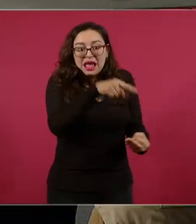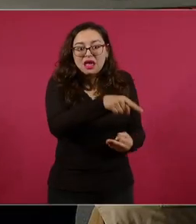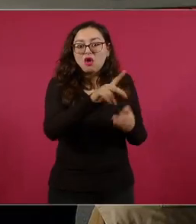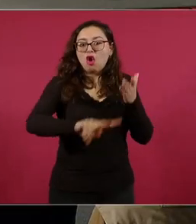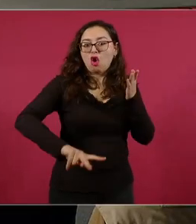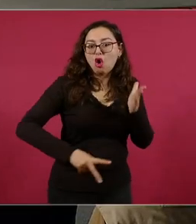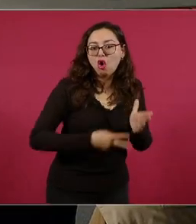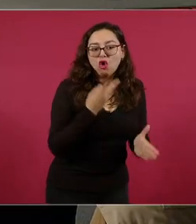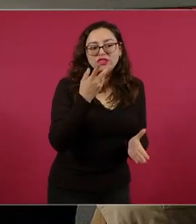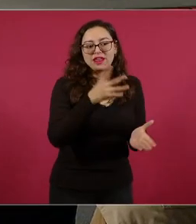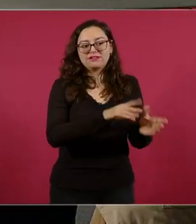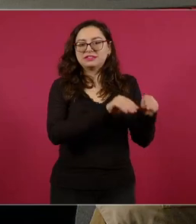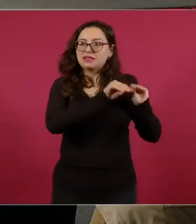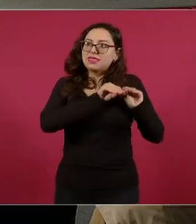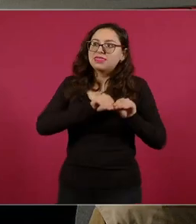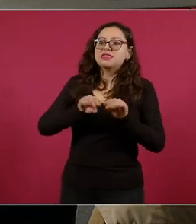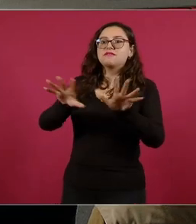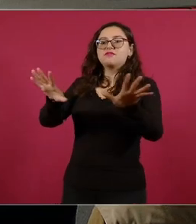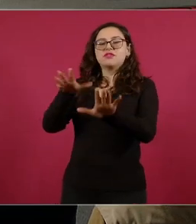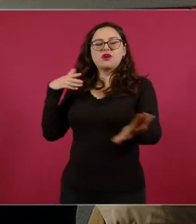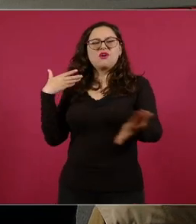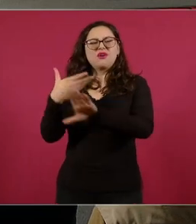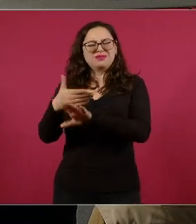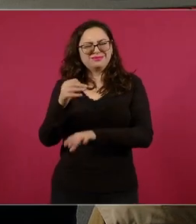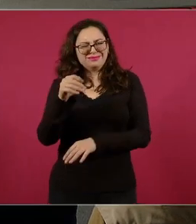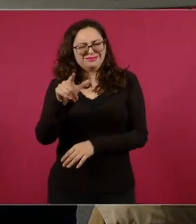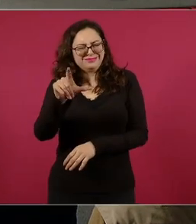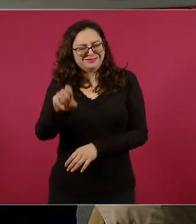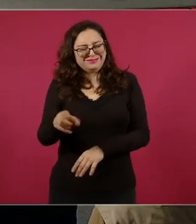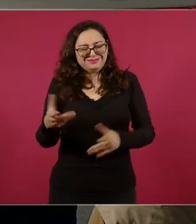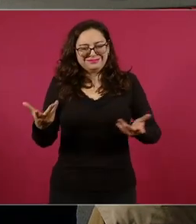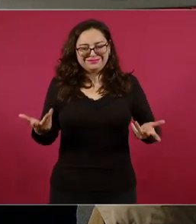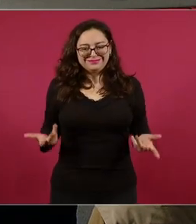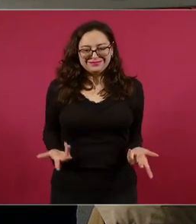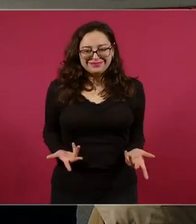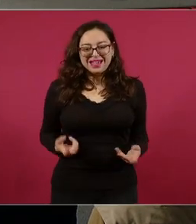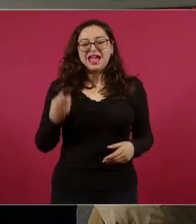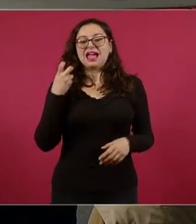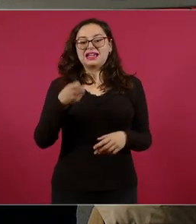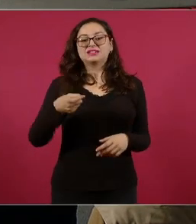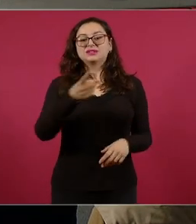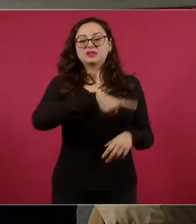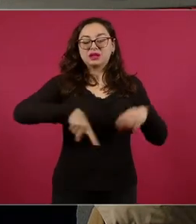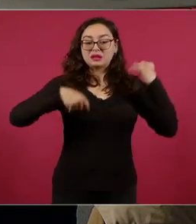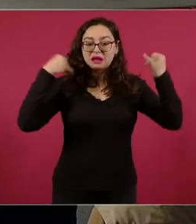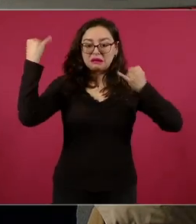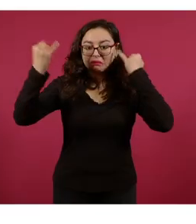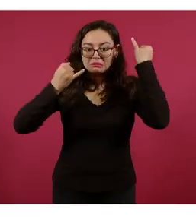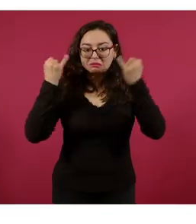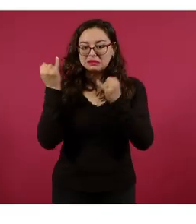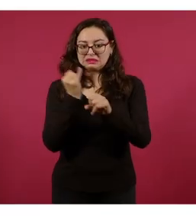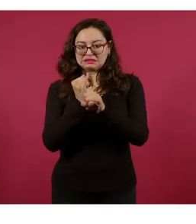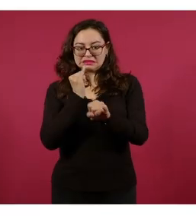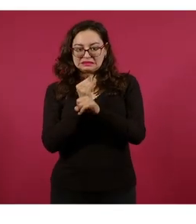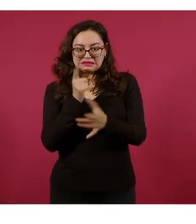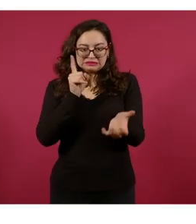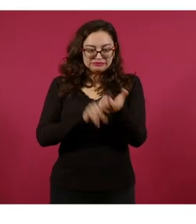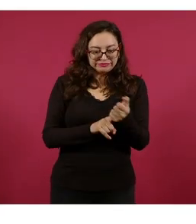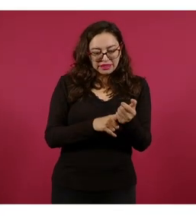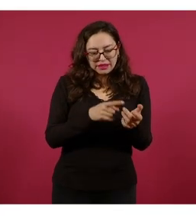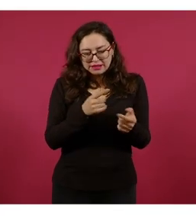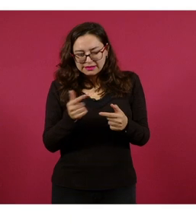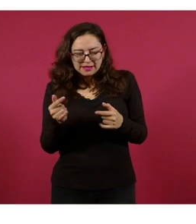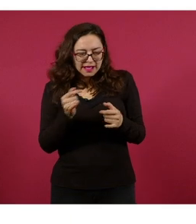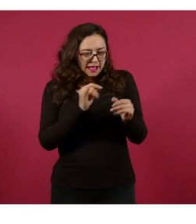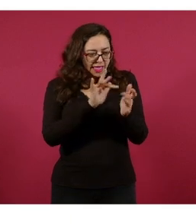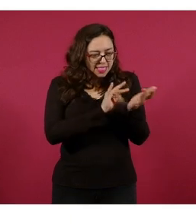mentiras, sacando de contexto imágenes y videos. La desinformación en redes sociales no para. Toman cualquier coyuntura